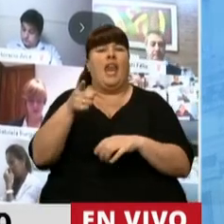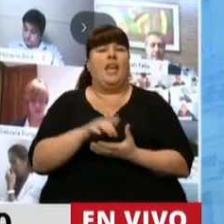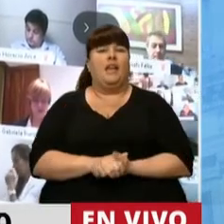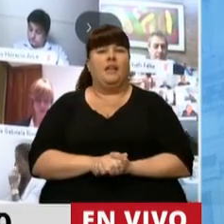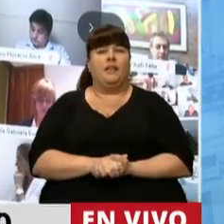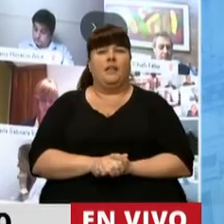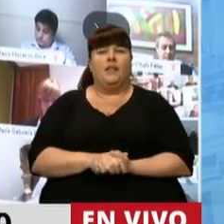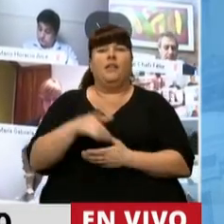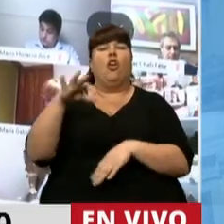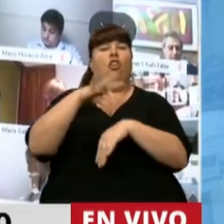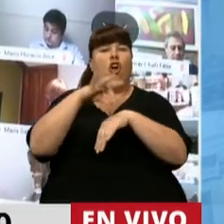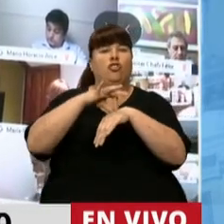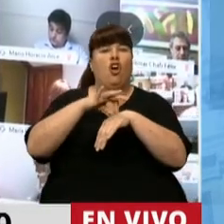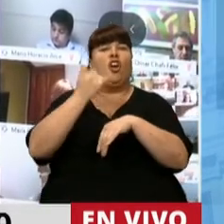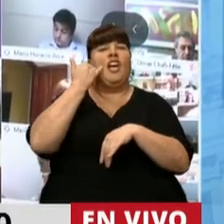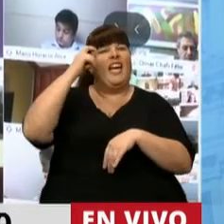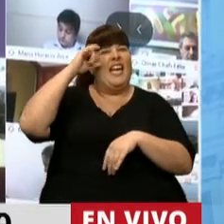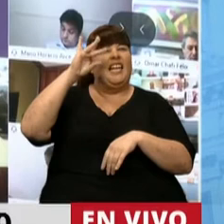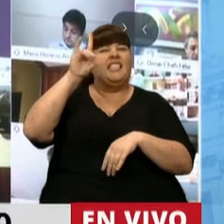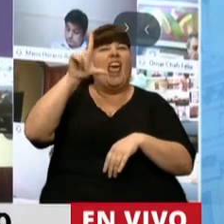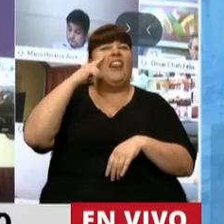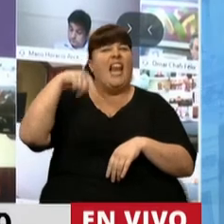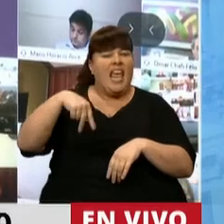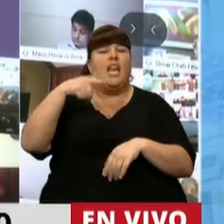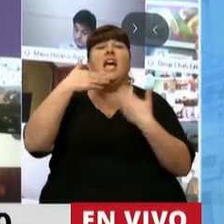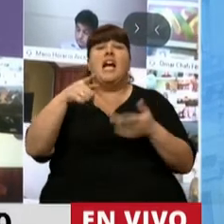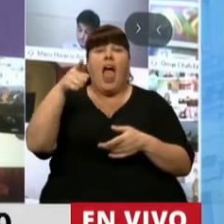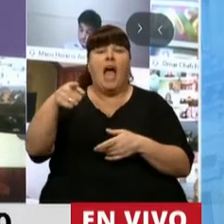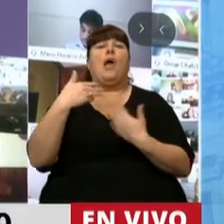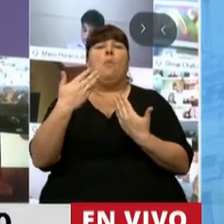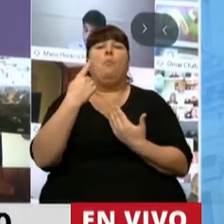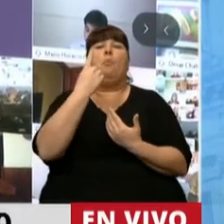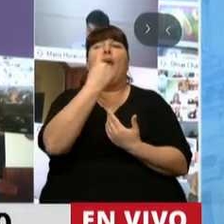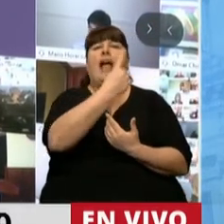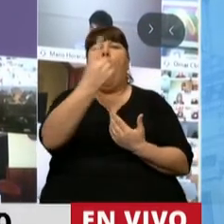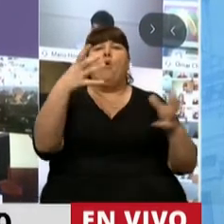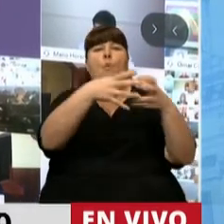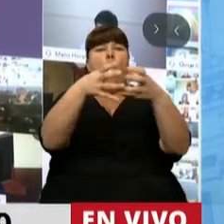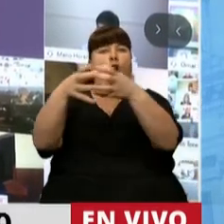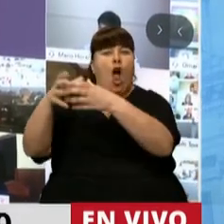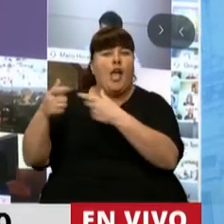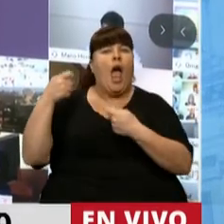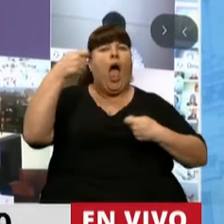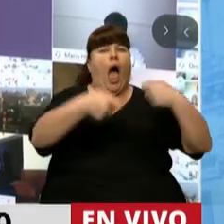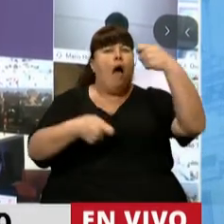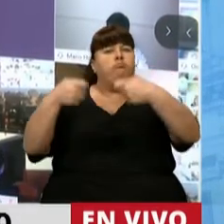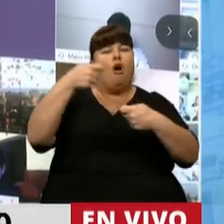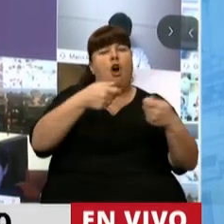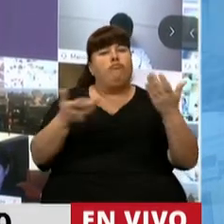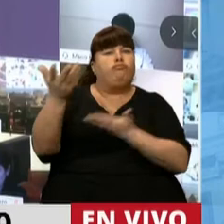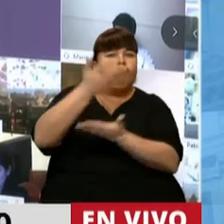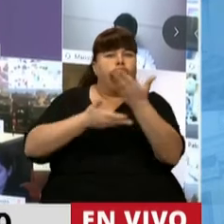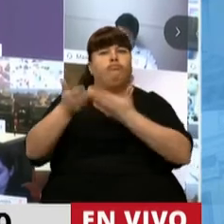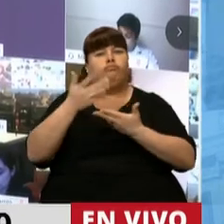doctor Pablo Yedlin, que ha permitido que cada uno de los bloques aporte y